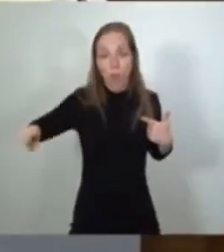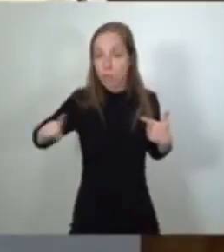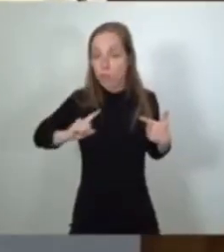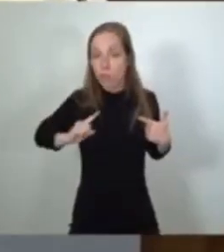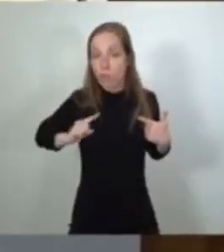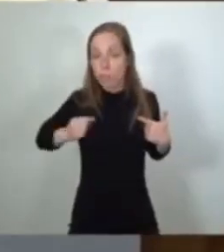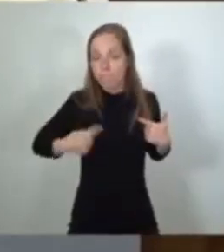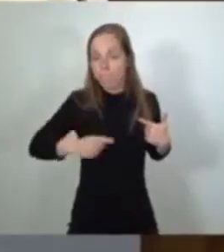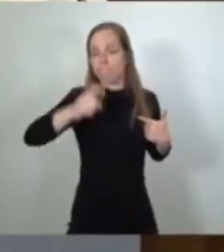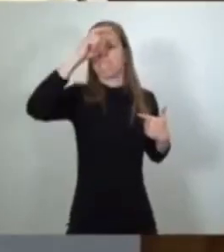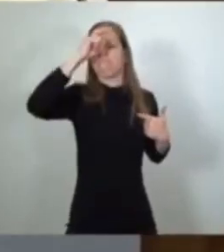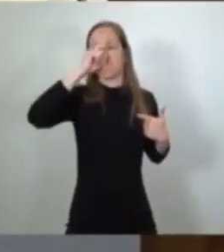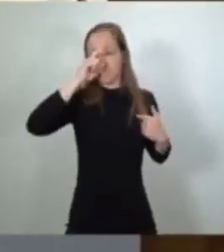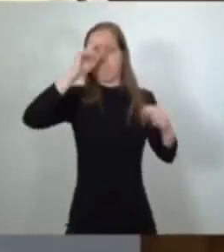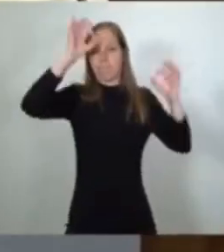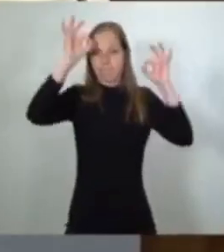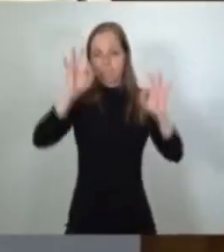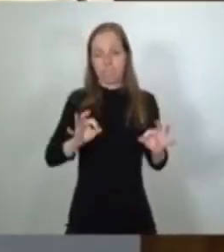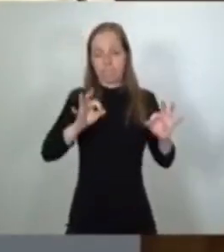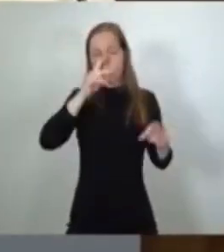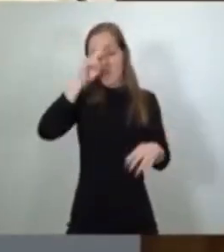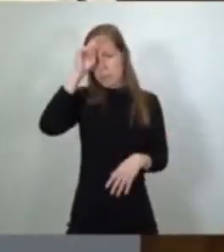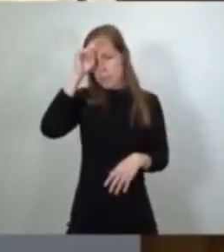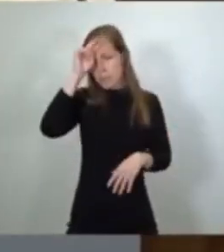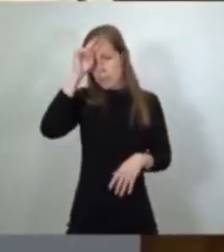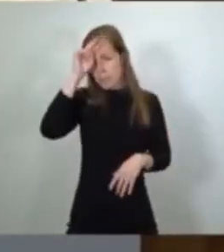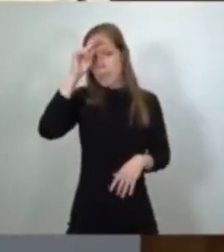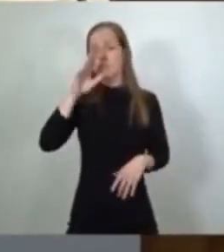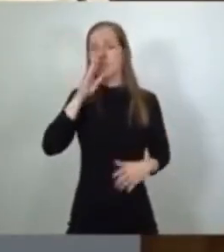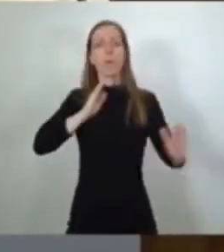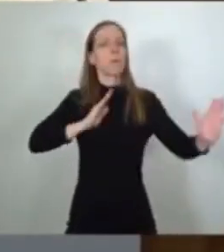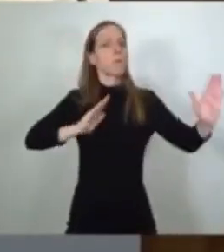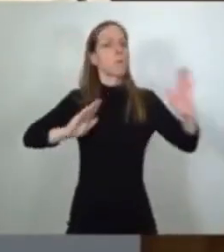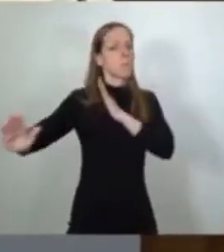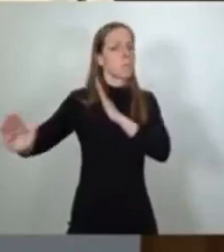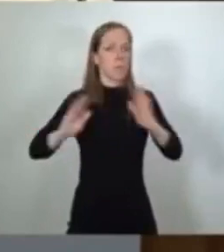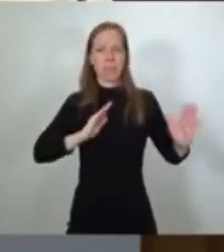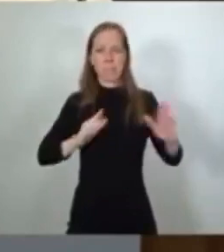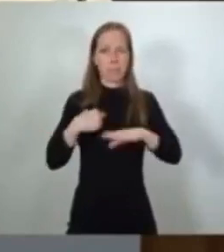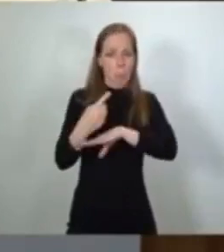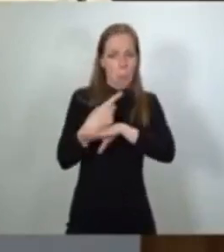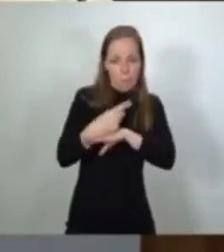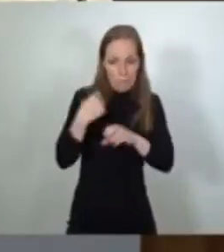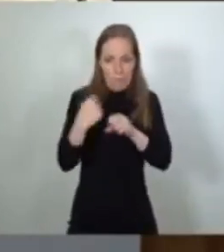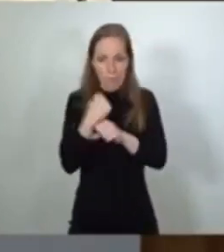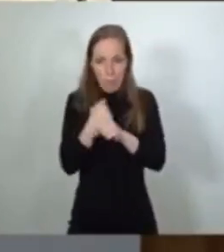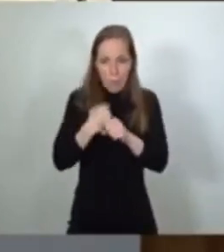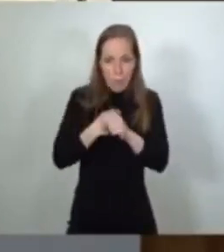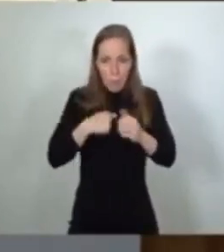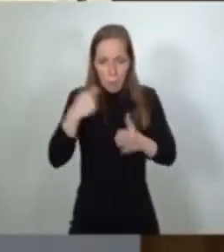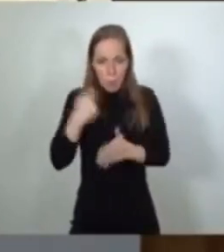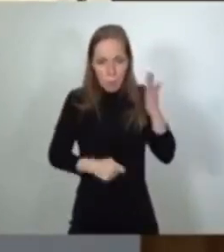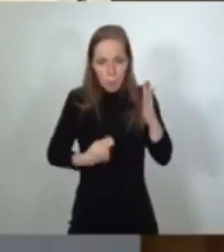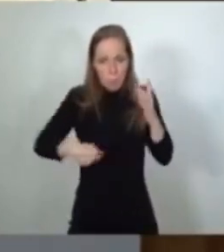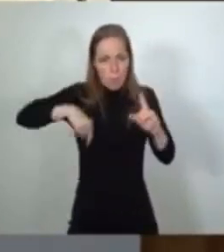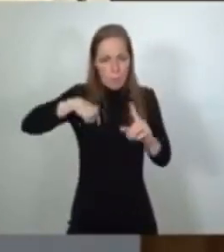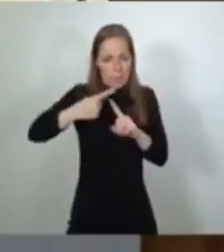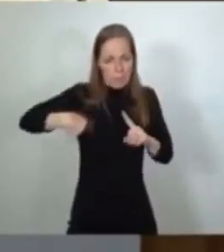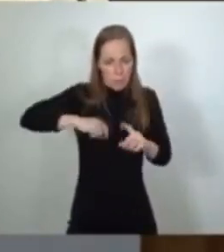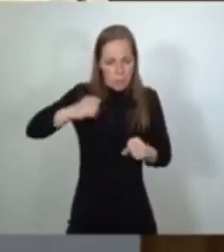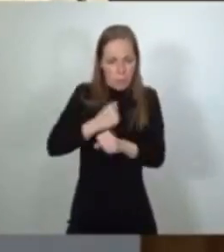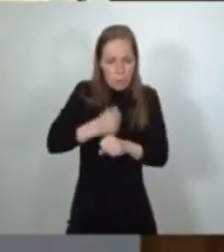olvidaremos nuestra preocupación, la crudeza de aquellas horas, ni la determinación que nos impulsaba.